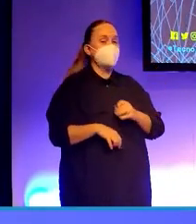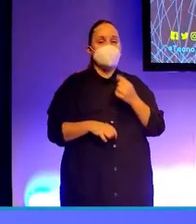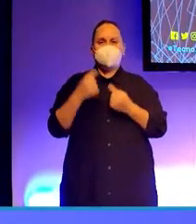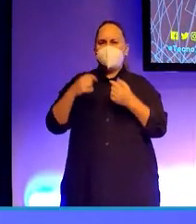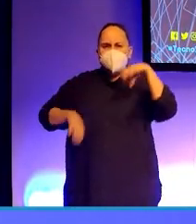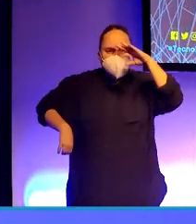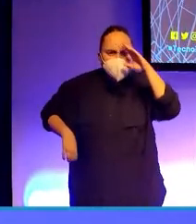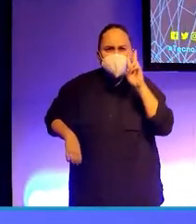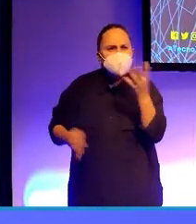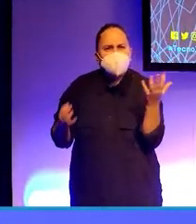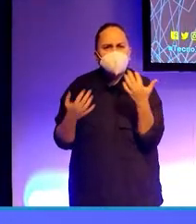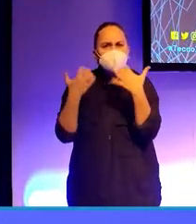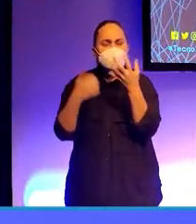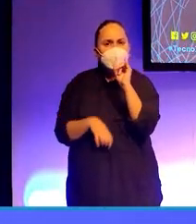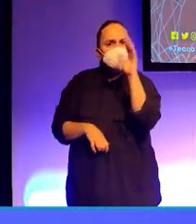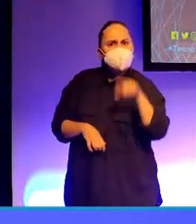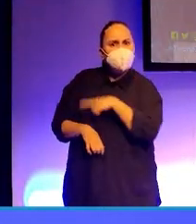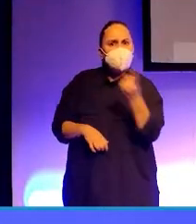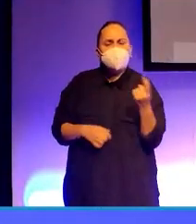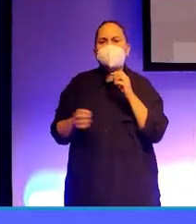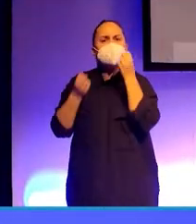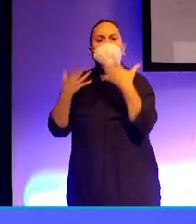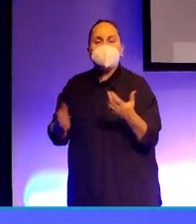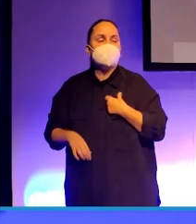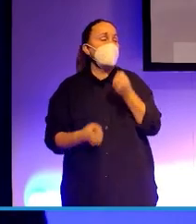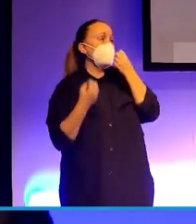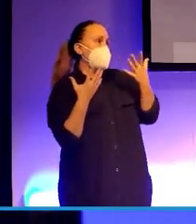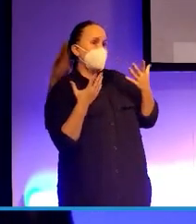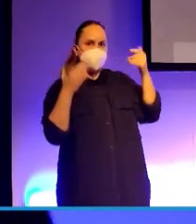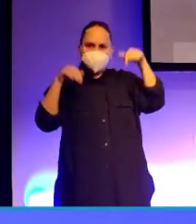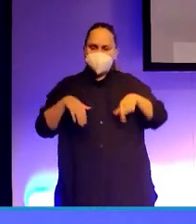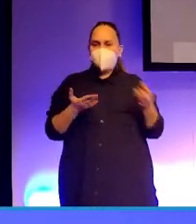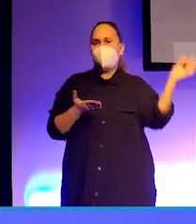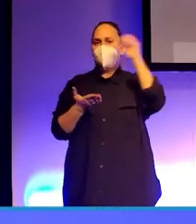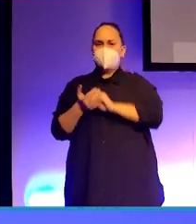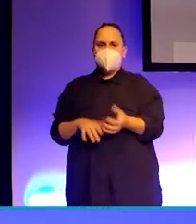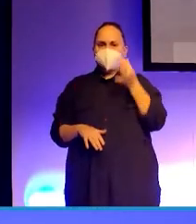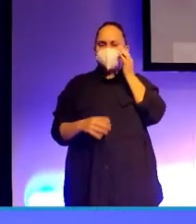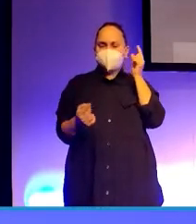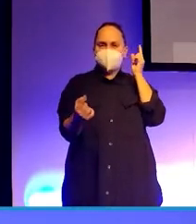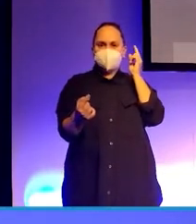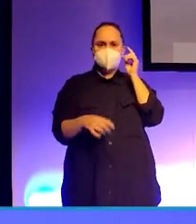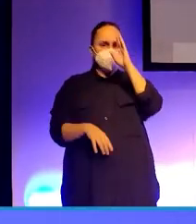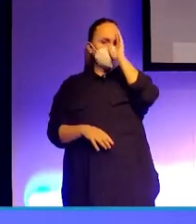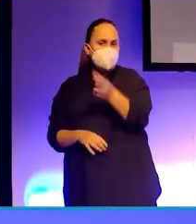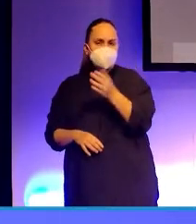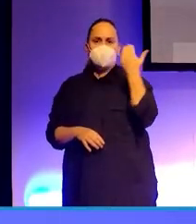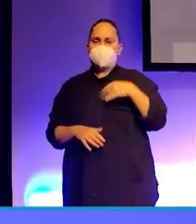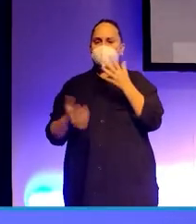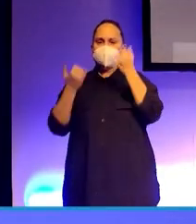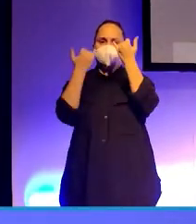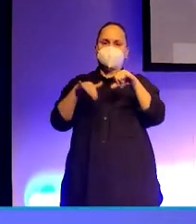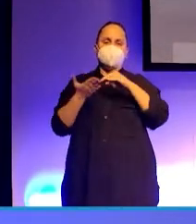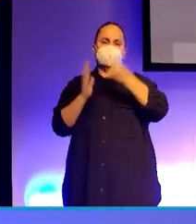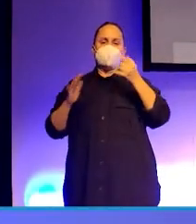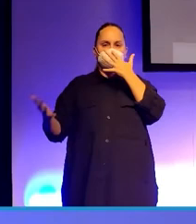No se ve bien. ¿Hay alguien ahí o no? ¿Cómo están? Bien. Estamos acá otra vez, en vivo, en directo. Décima edición de Tecnológica.